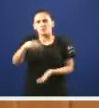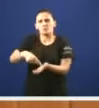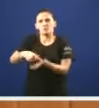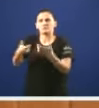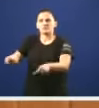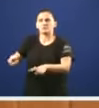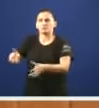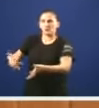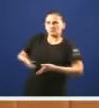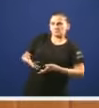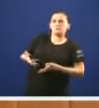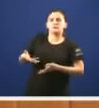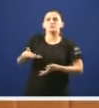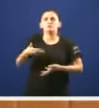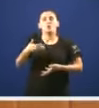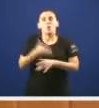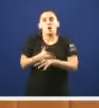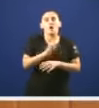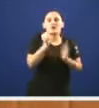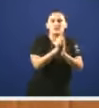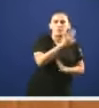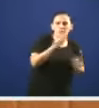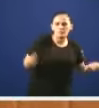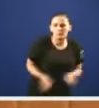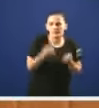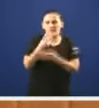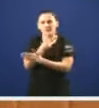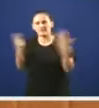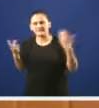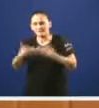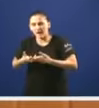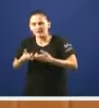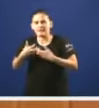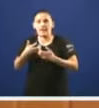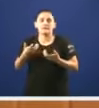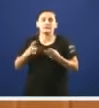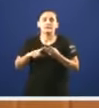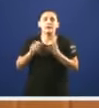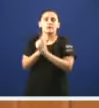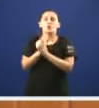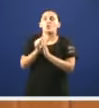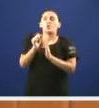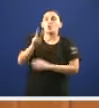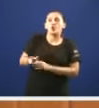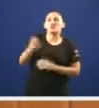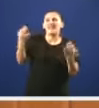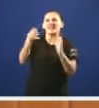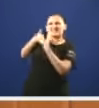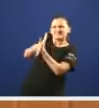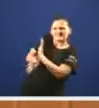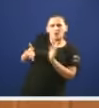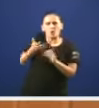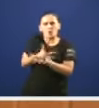do xogo artigos 5 de publicidade das asete das máquinas artigo 2 da definición de xogo e das canles